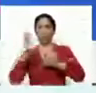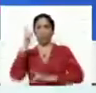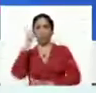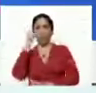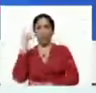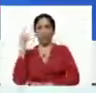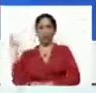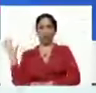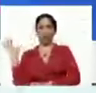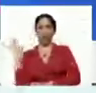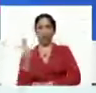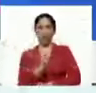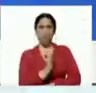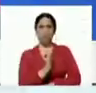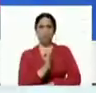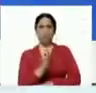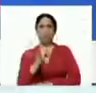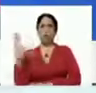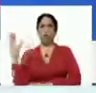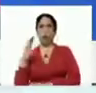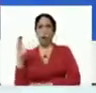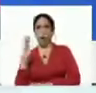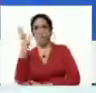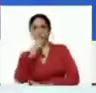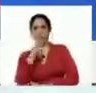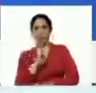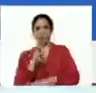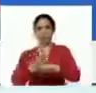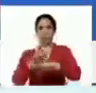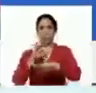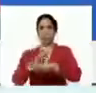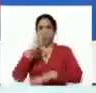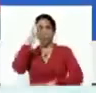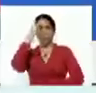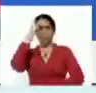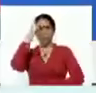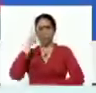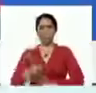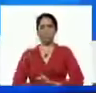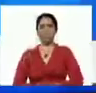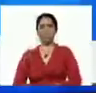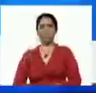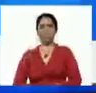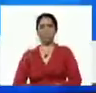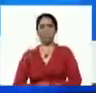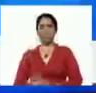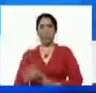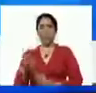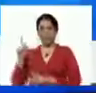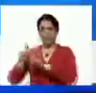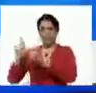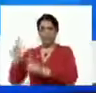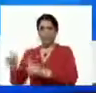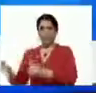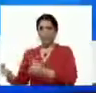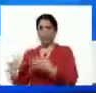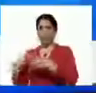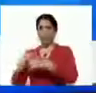Colombia, de Brasil, de Ecuador y de Perú. Son casos de esos países.